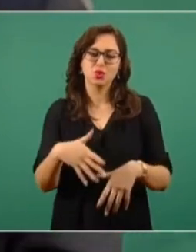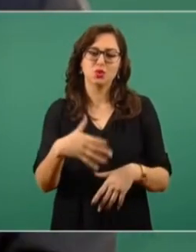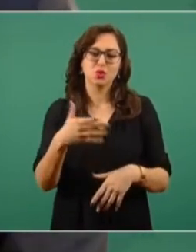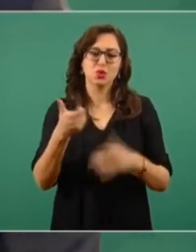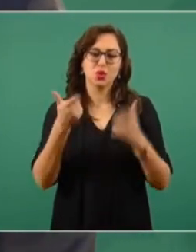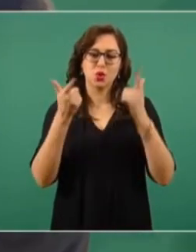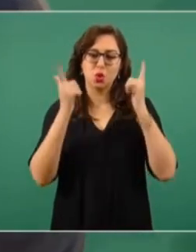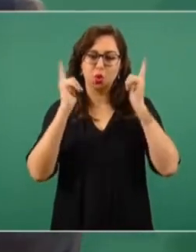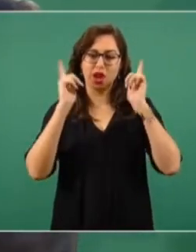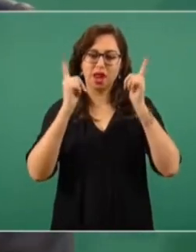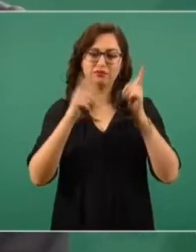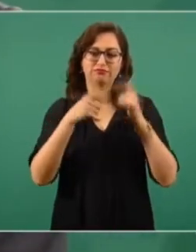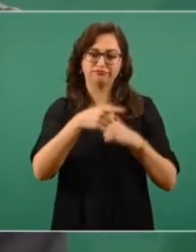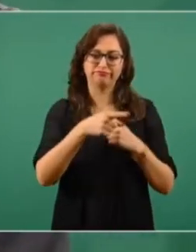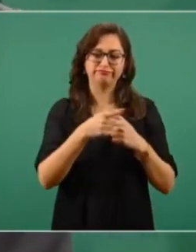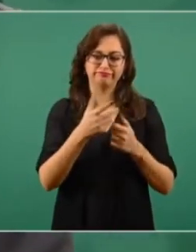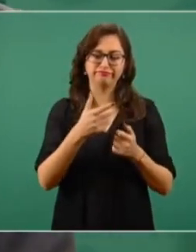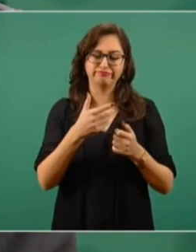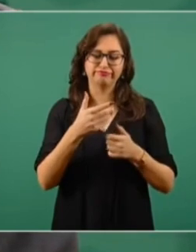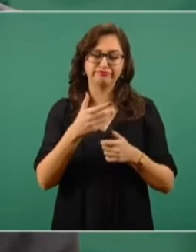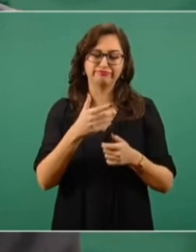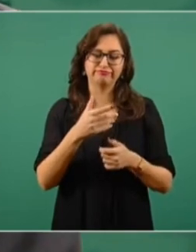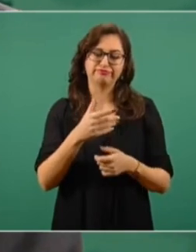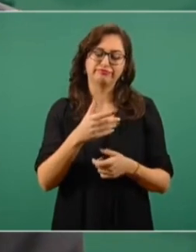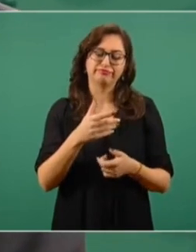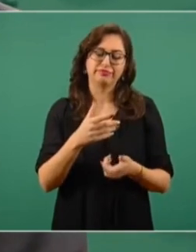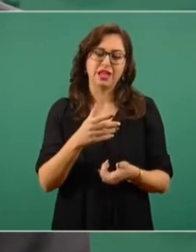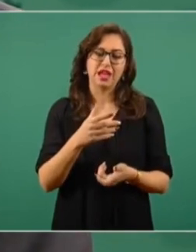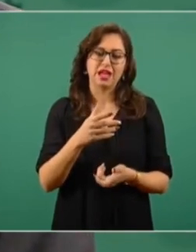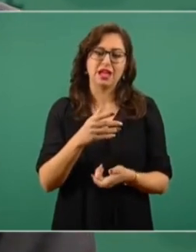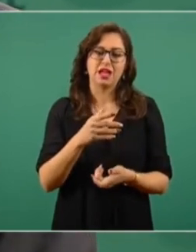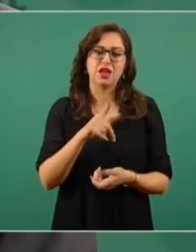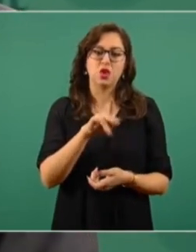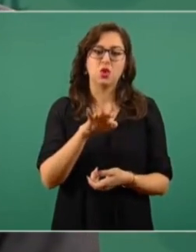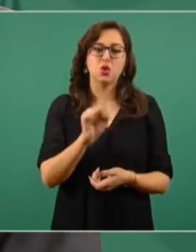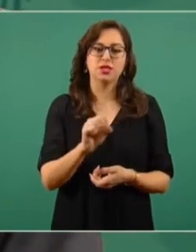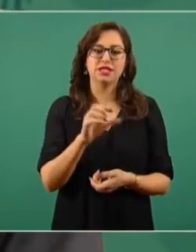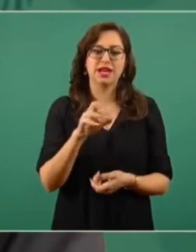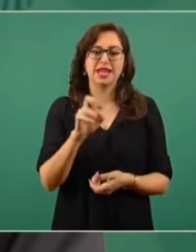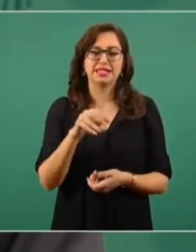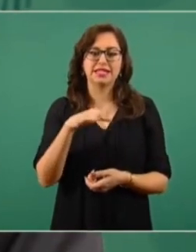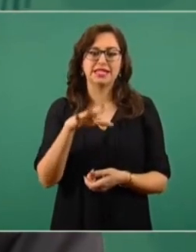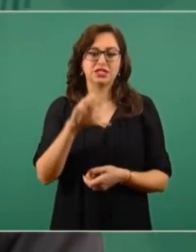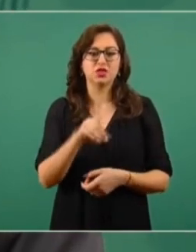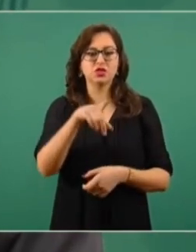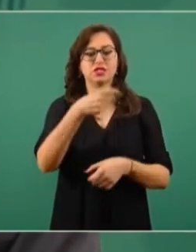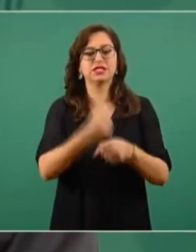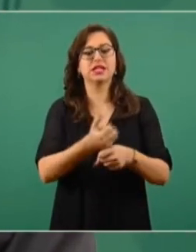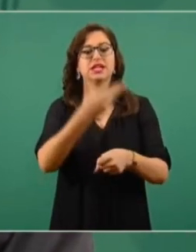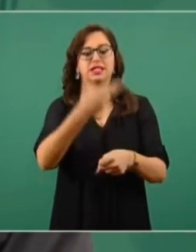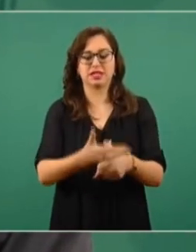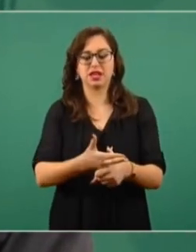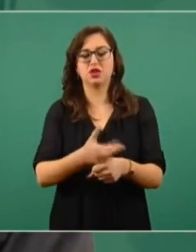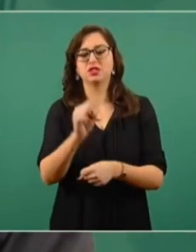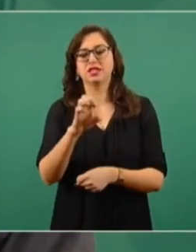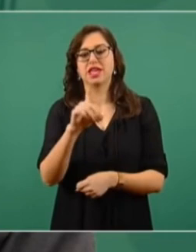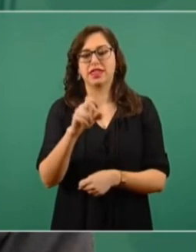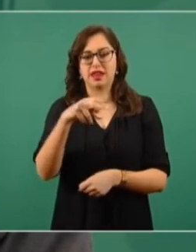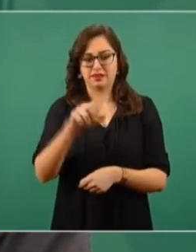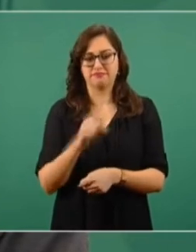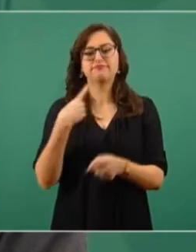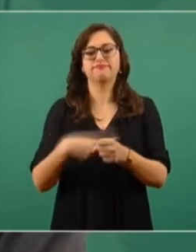Al general Luis Cresencio Sandoval González, secretario de la Defensa, que se ha afectado por COVID.